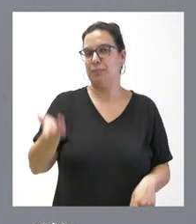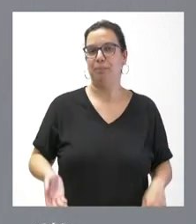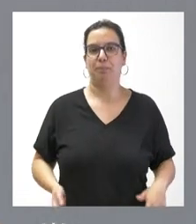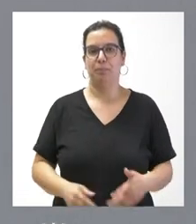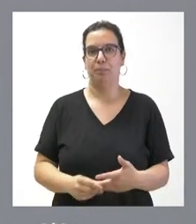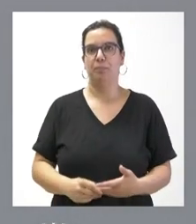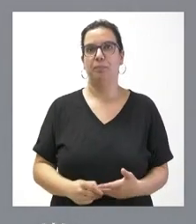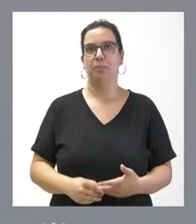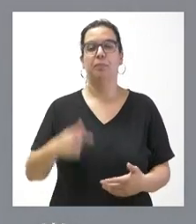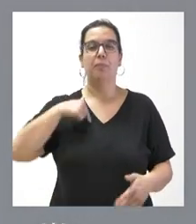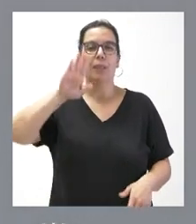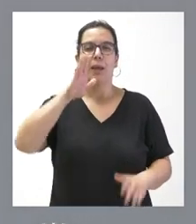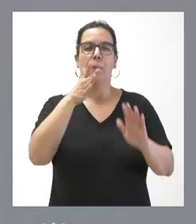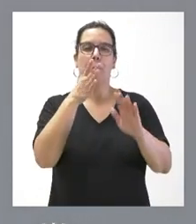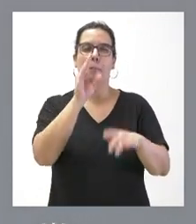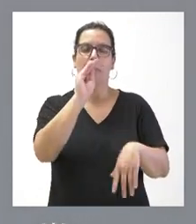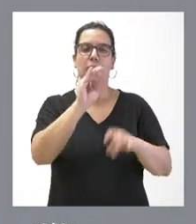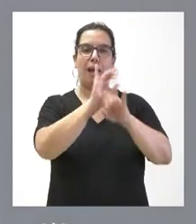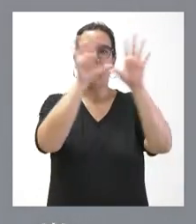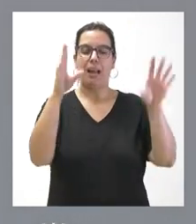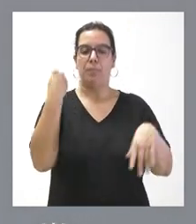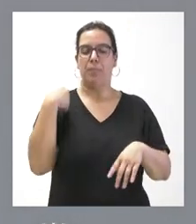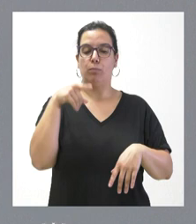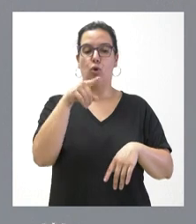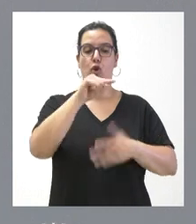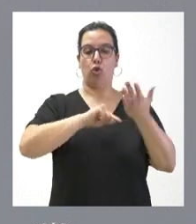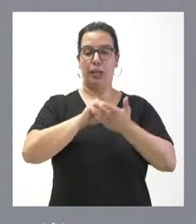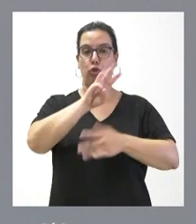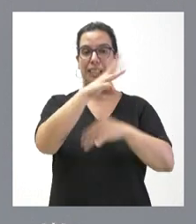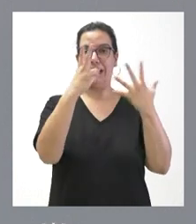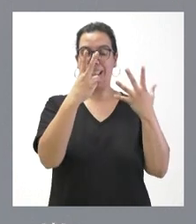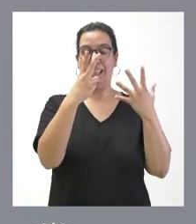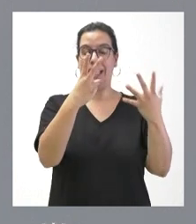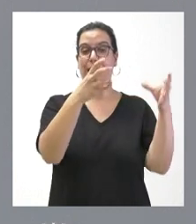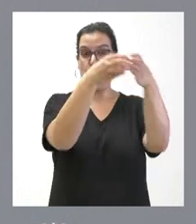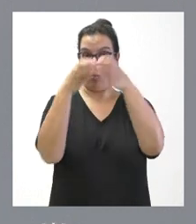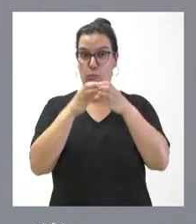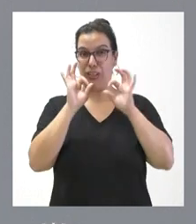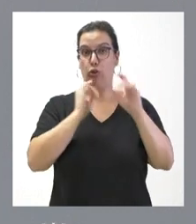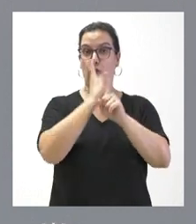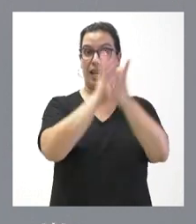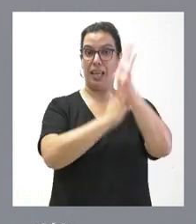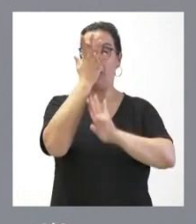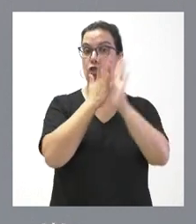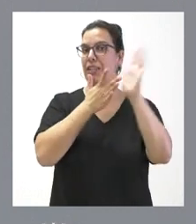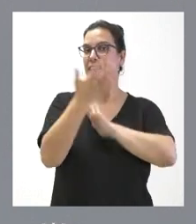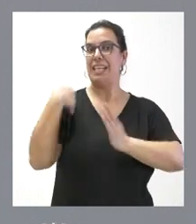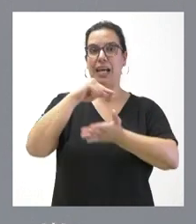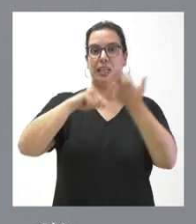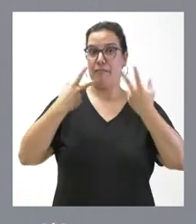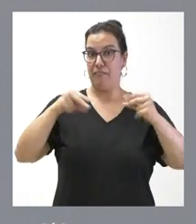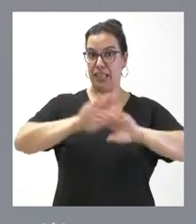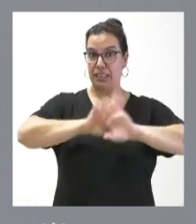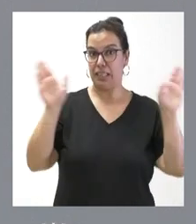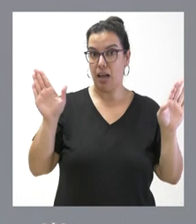Yo simplemente por aclarar, con la contratación de estas 37 cuadrillas, ¿se da por finalizada la contratación o se estalla